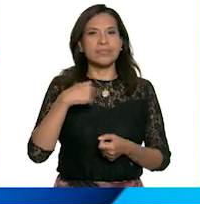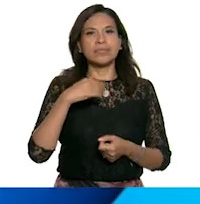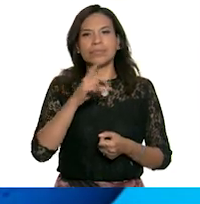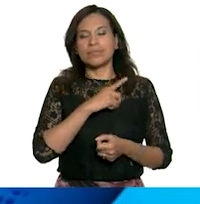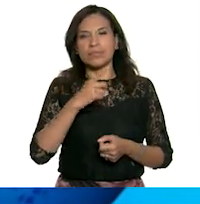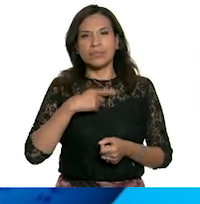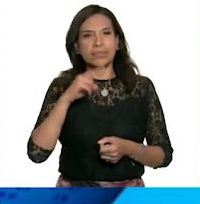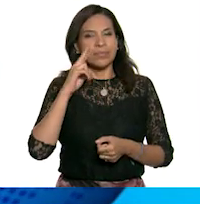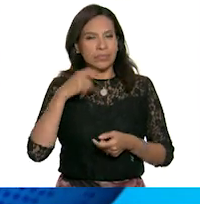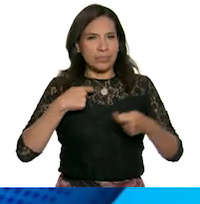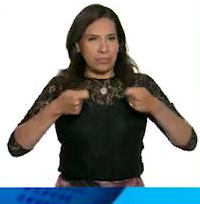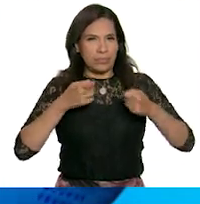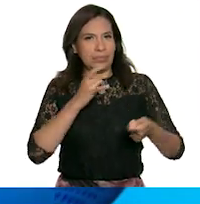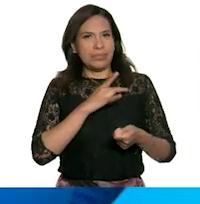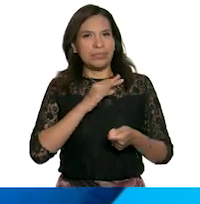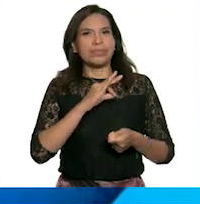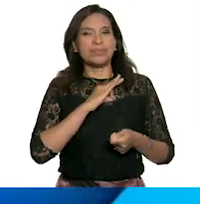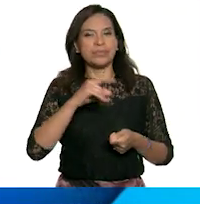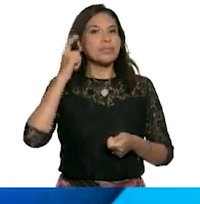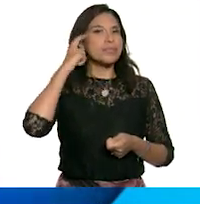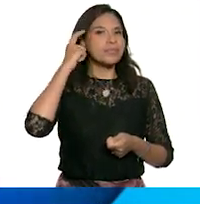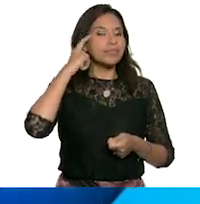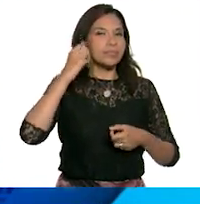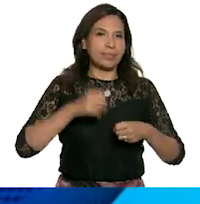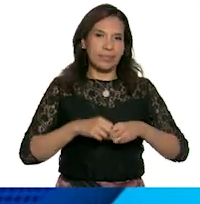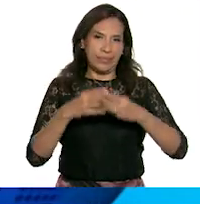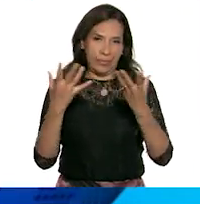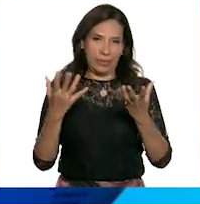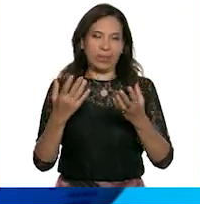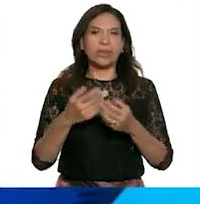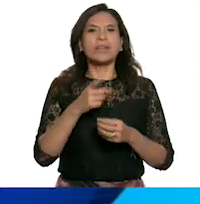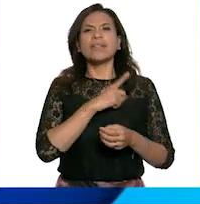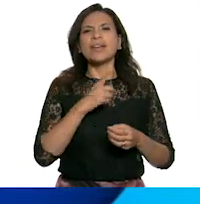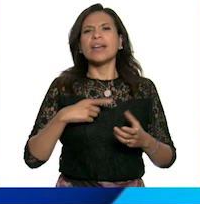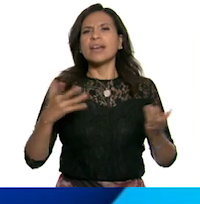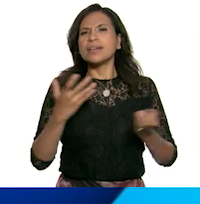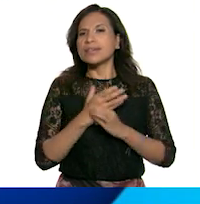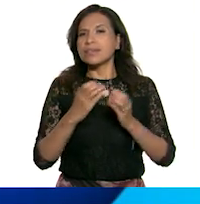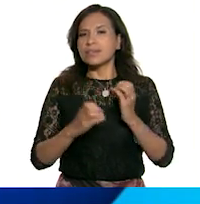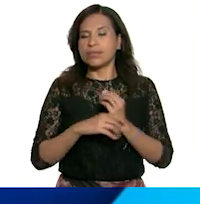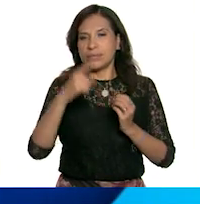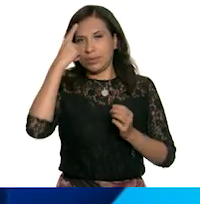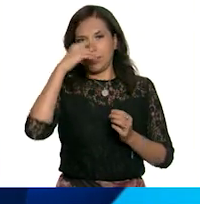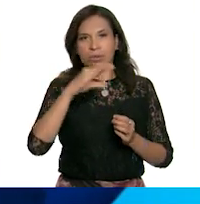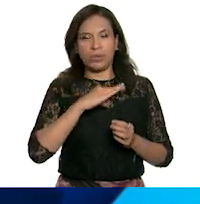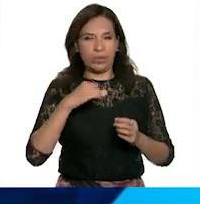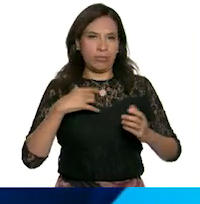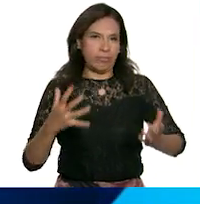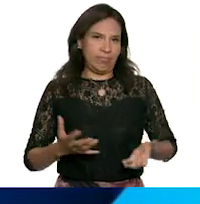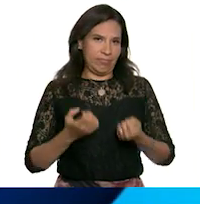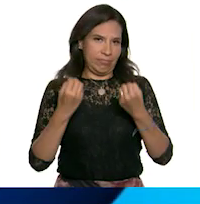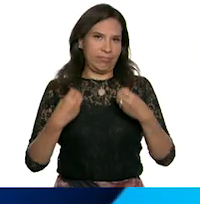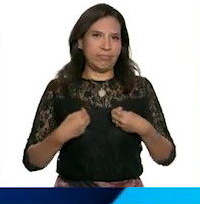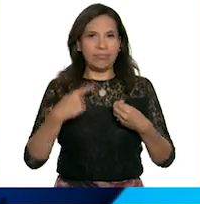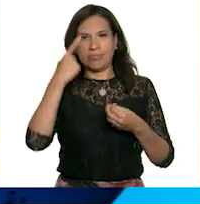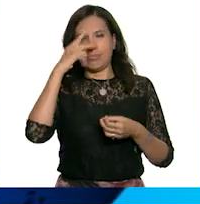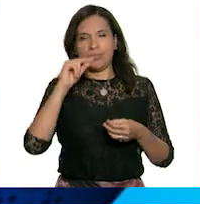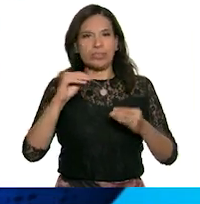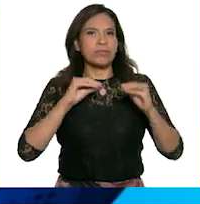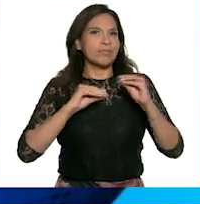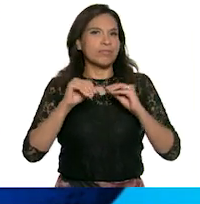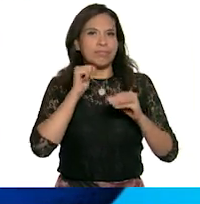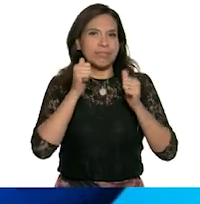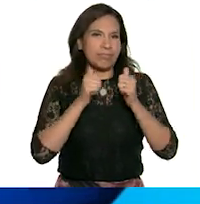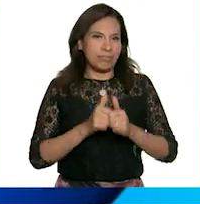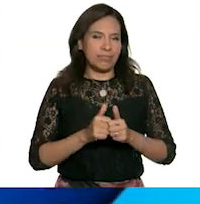que debo regular mi miedo para poder pensar claramente lo que debo hacer para ponerme a salvo y no paralizarme.